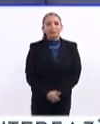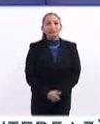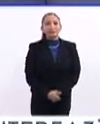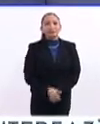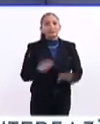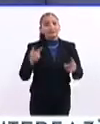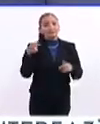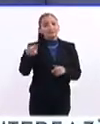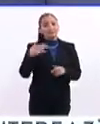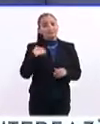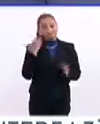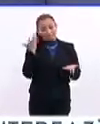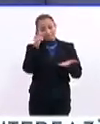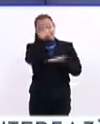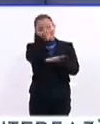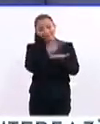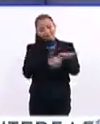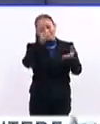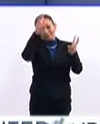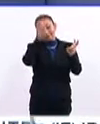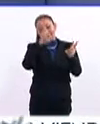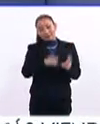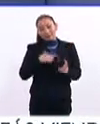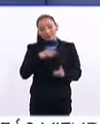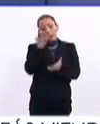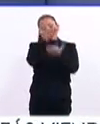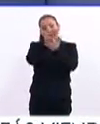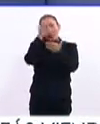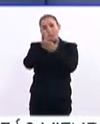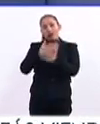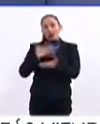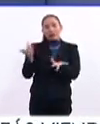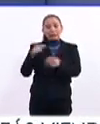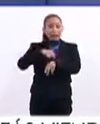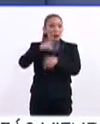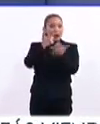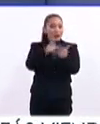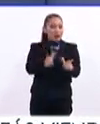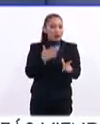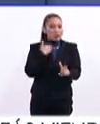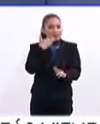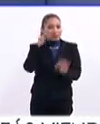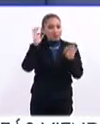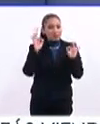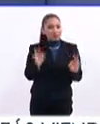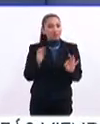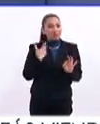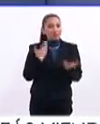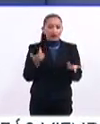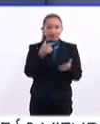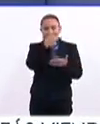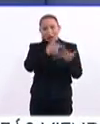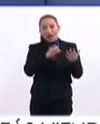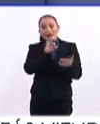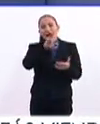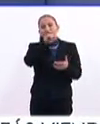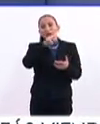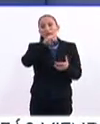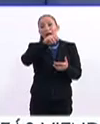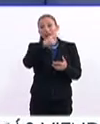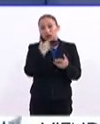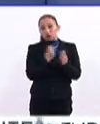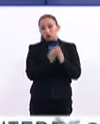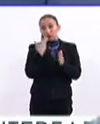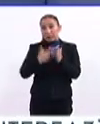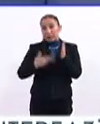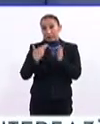Pues ahí está para que vayan haciendo su agenda para poder ocupar todo su tiempo libre de manera productiva, la oferta del Franz Mayer de cursos y